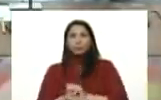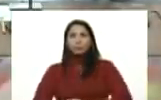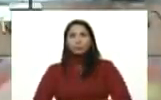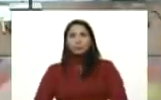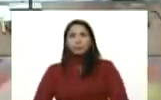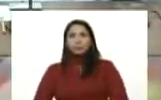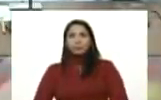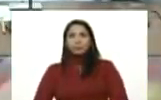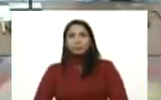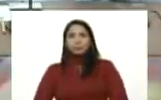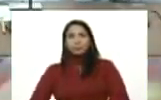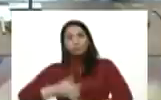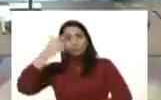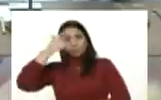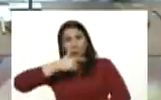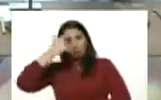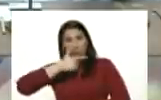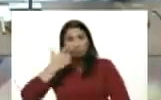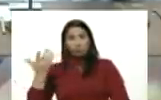la seriedad